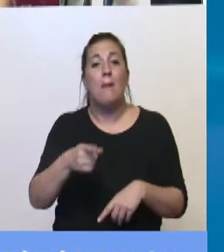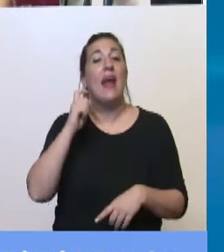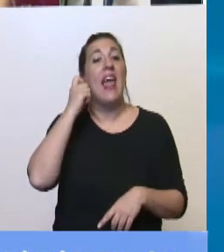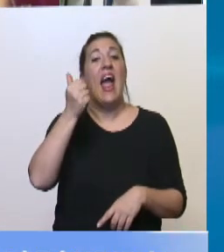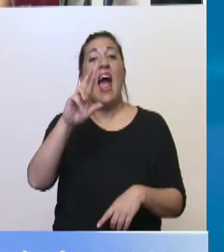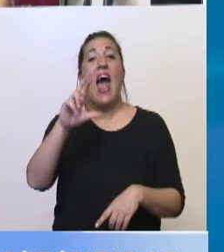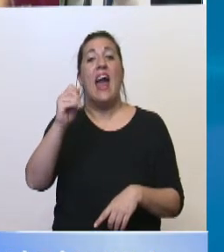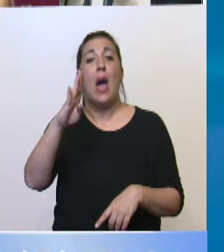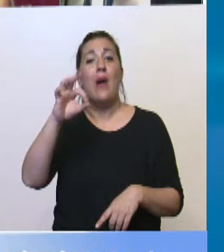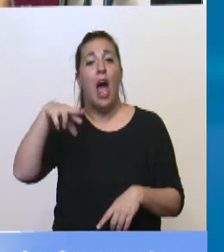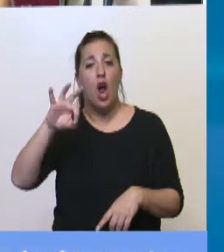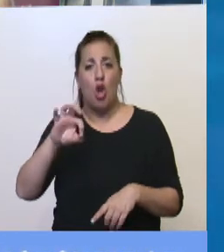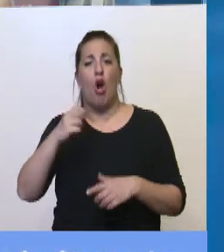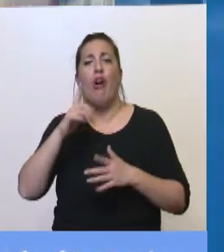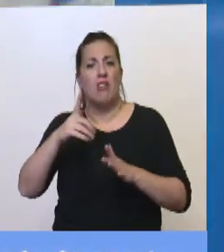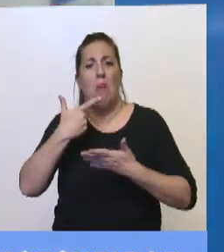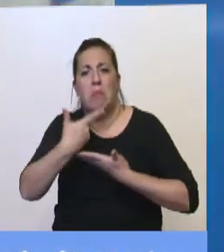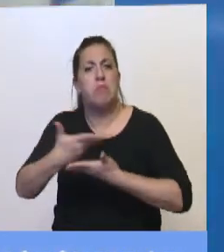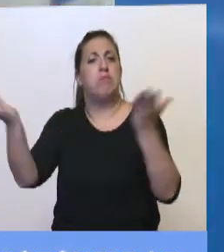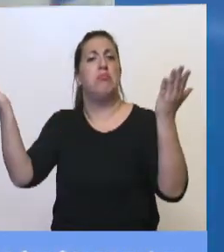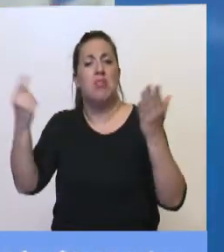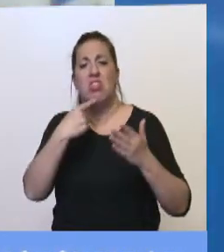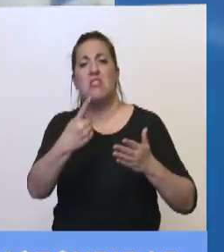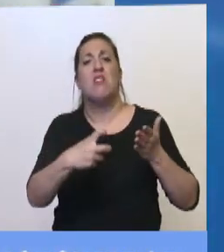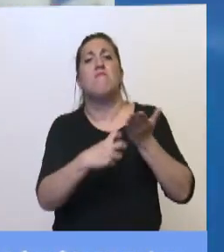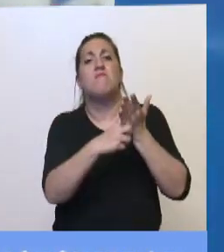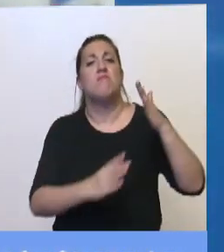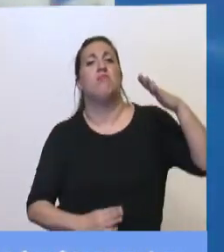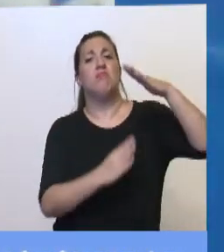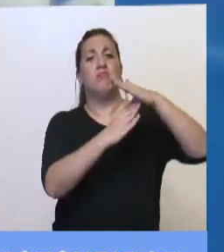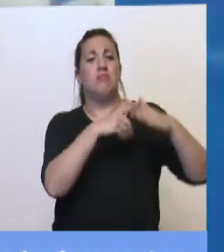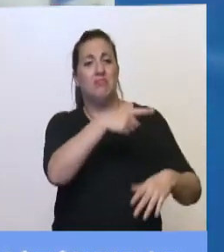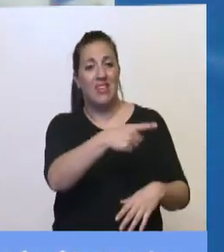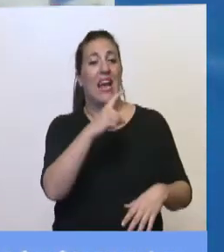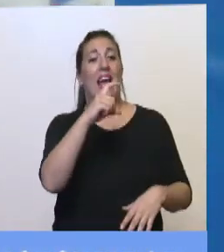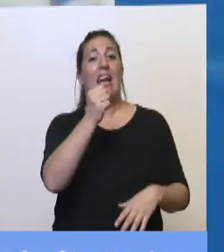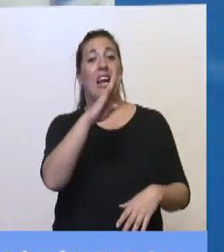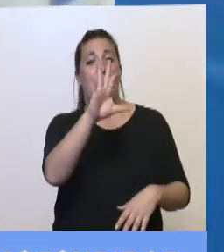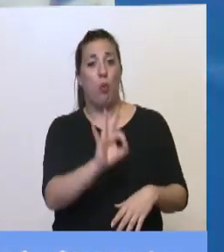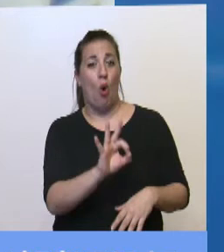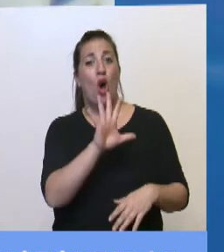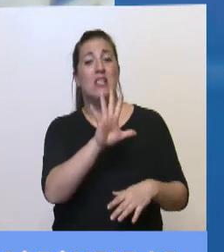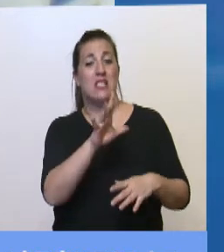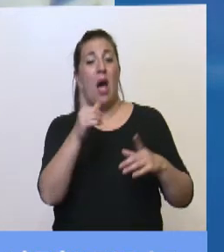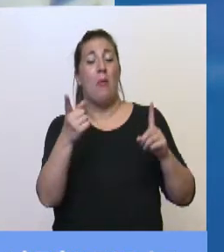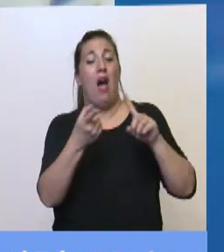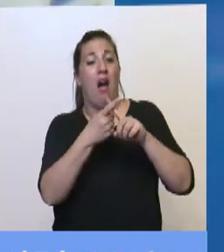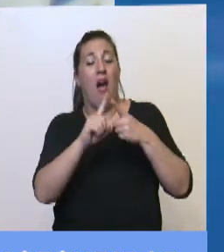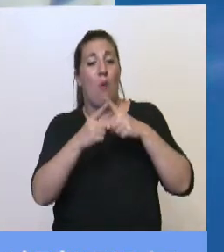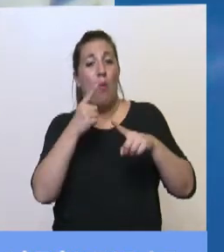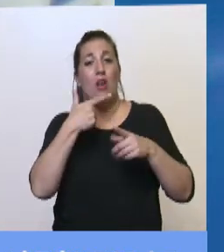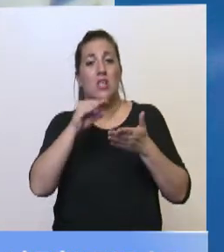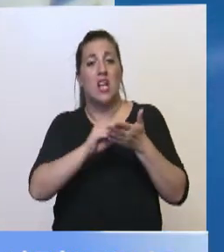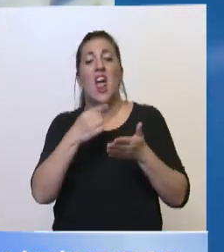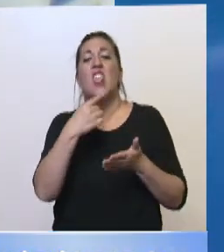Garabano decía públicamente que la Procuradora General de la Nación, Alejandra Gil Carbó, que tenía acuerdo del Senado, se tenía